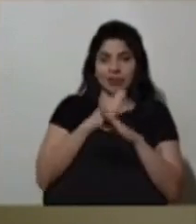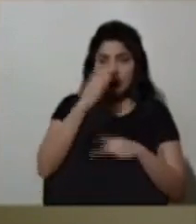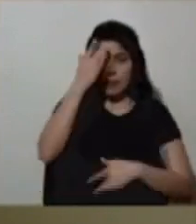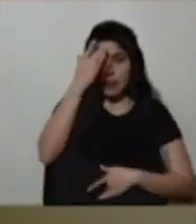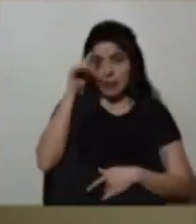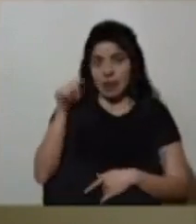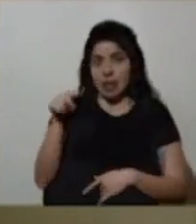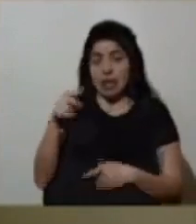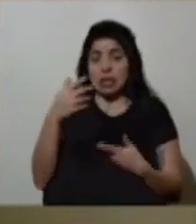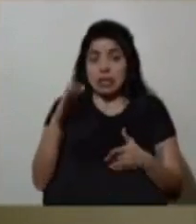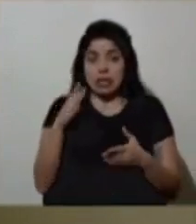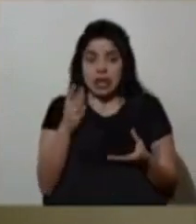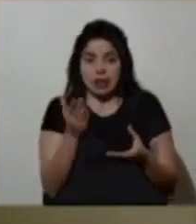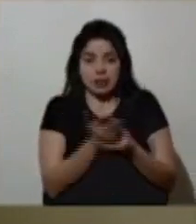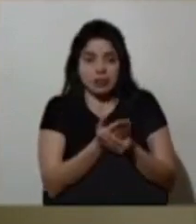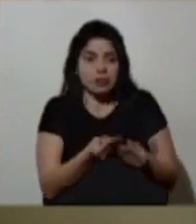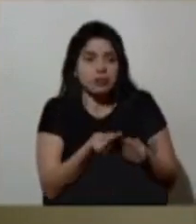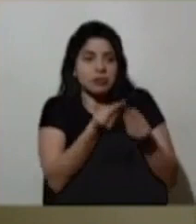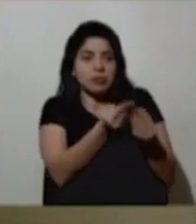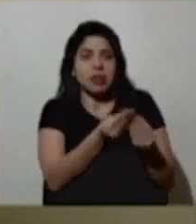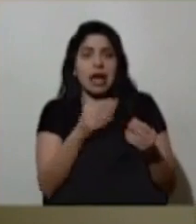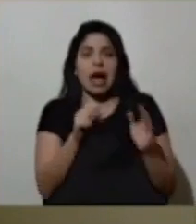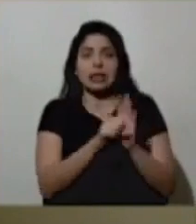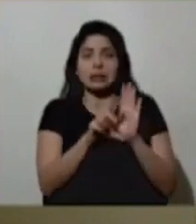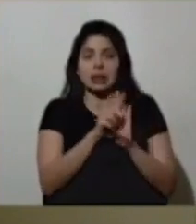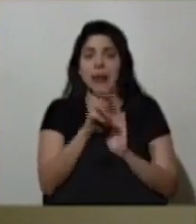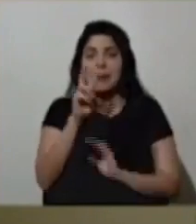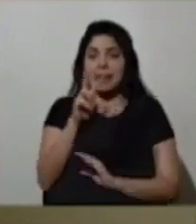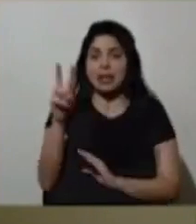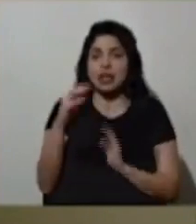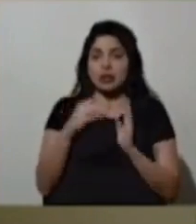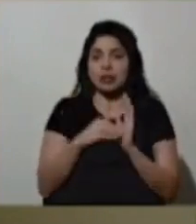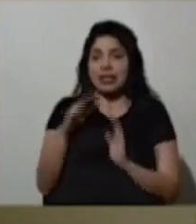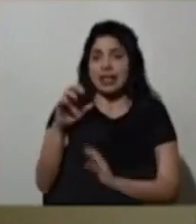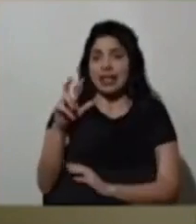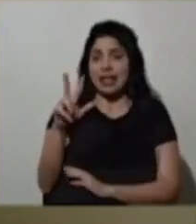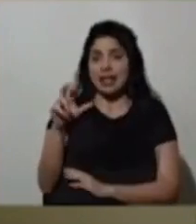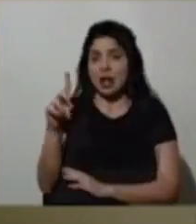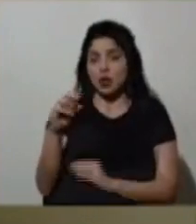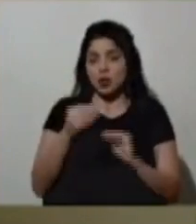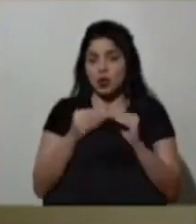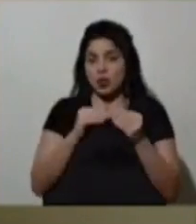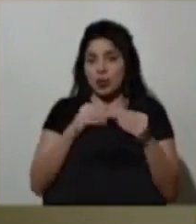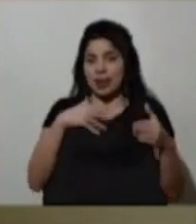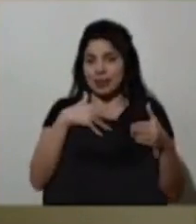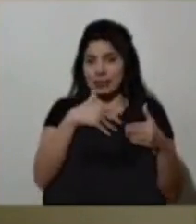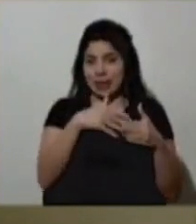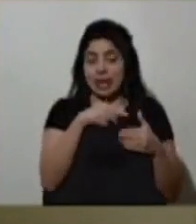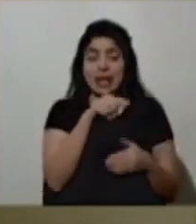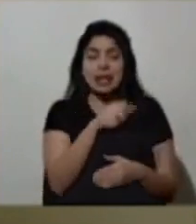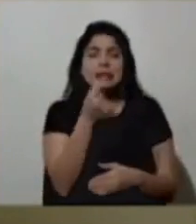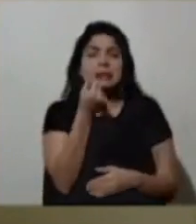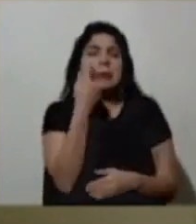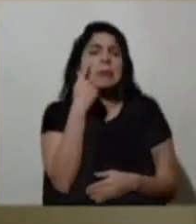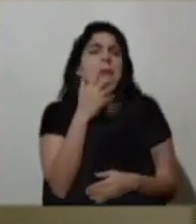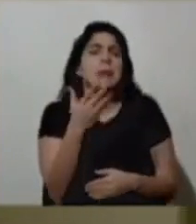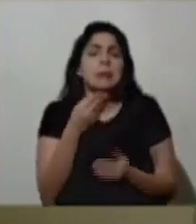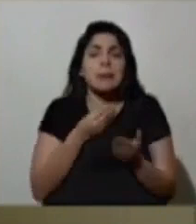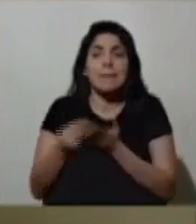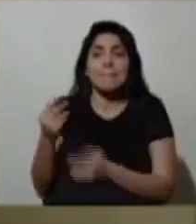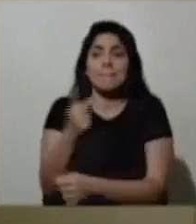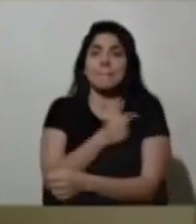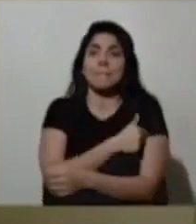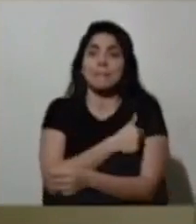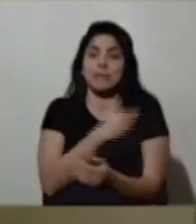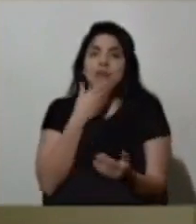asignado expediente en la Asamblea Legislativa, es el 22.531. Esto nos permite comprar vacunas que son de alta efectividad,